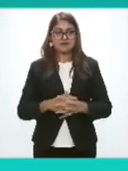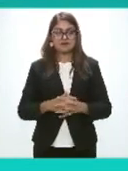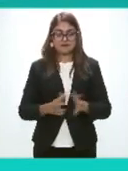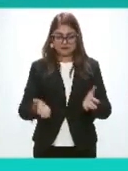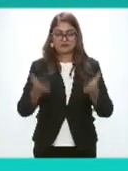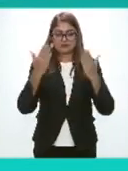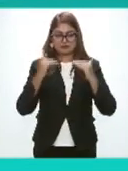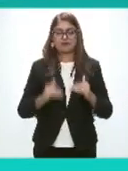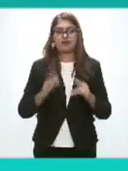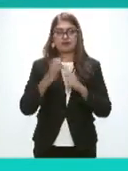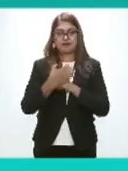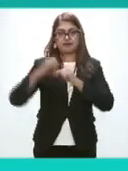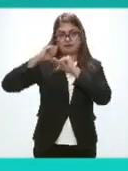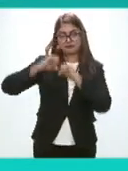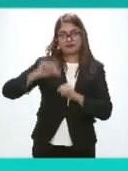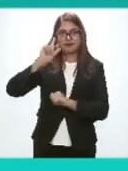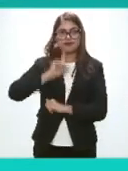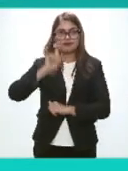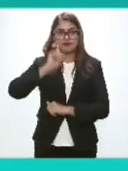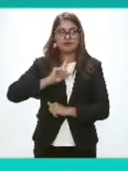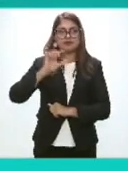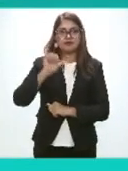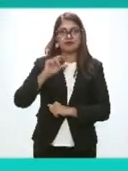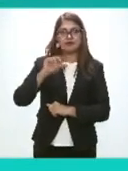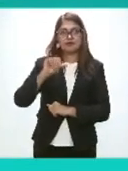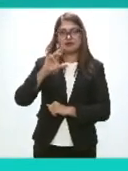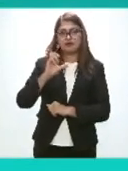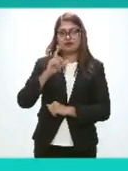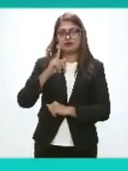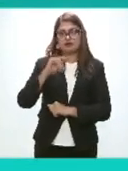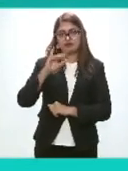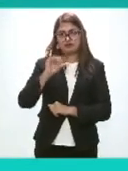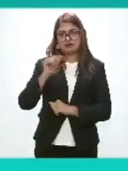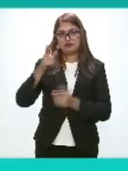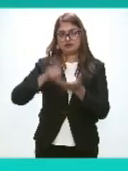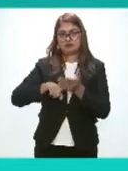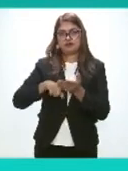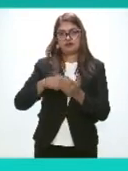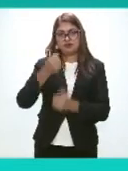Pasaríamos con La comisionada Ana Patricia Briceño Torres Del Instituto De Sonora